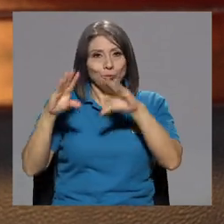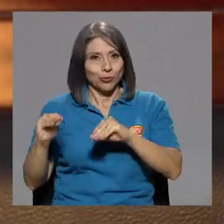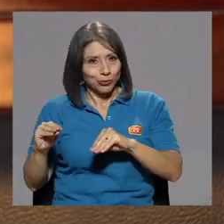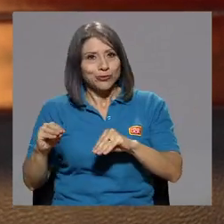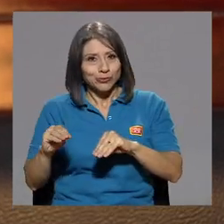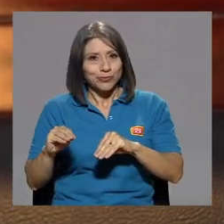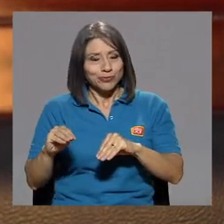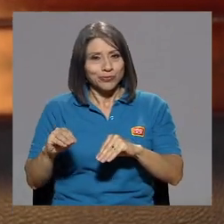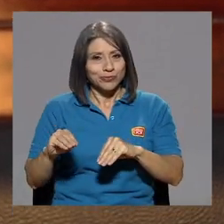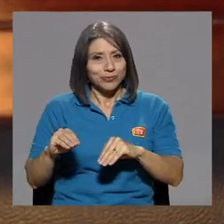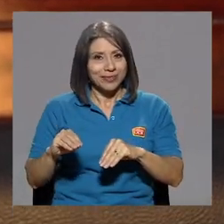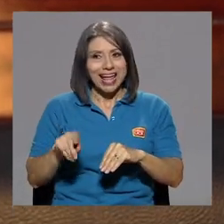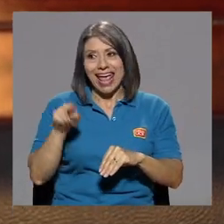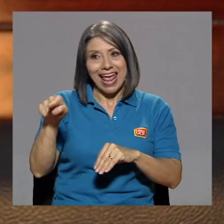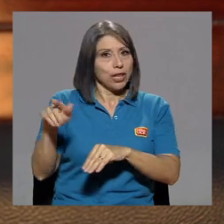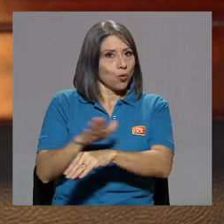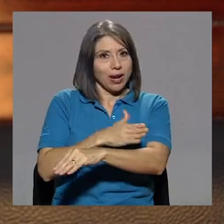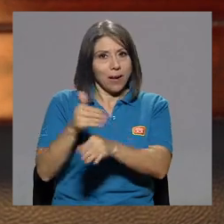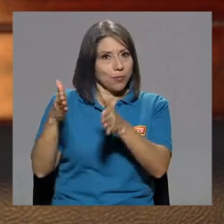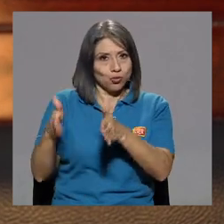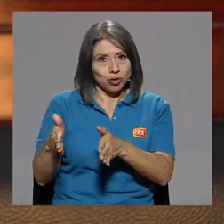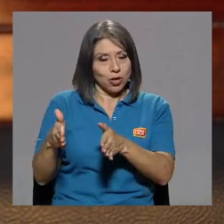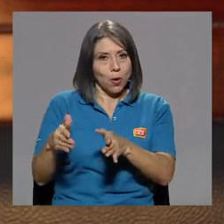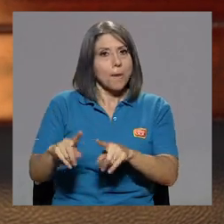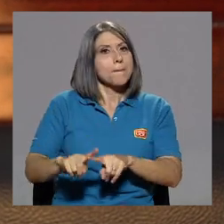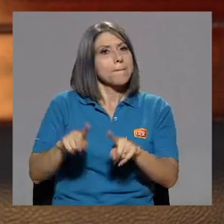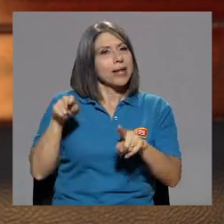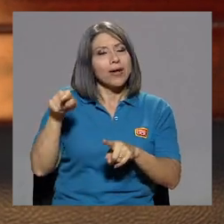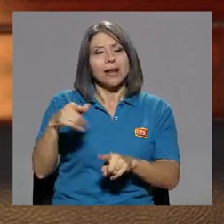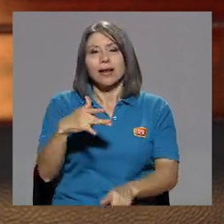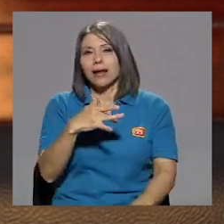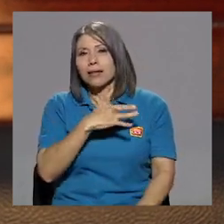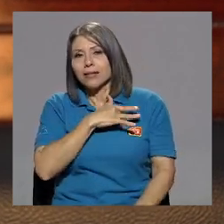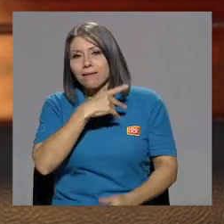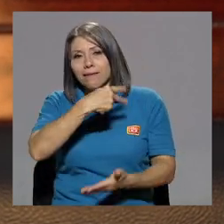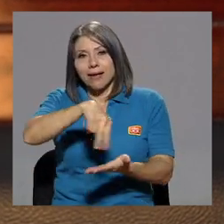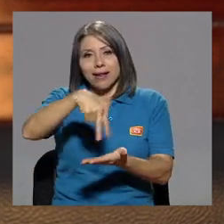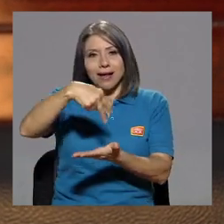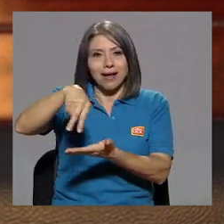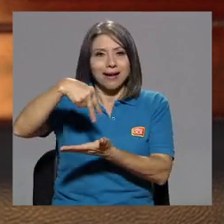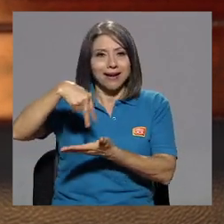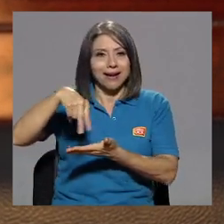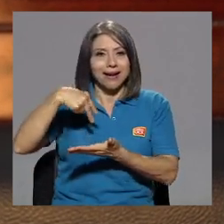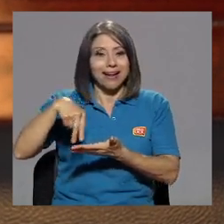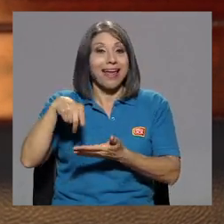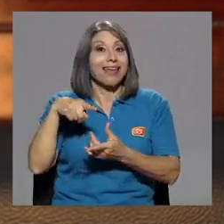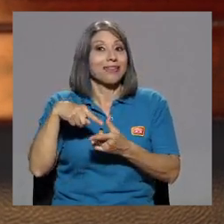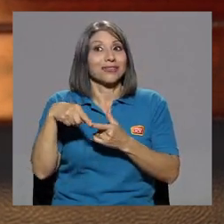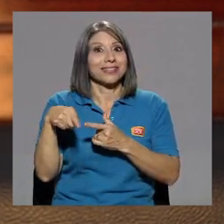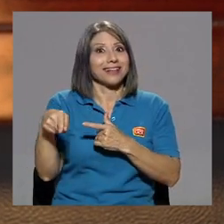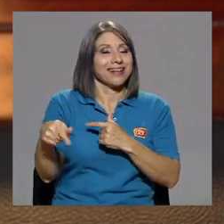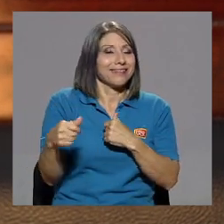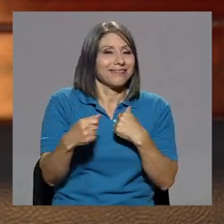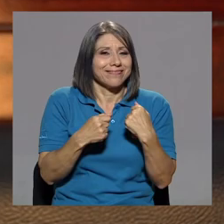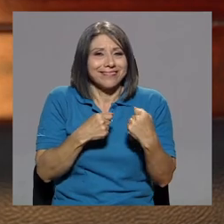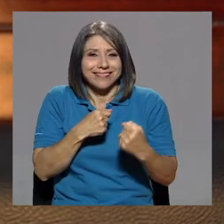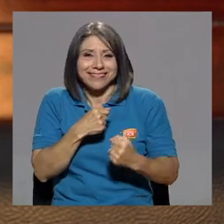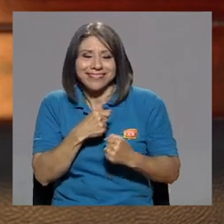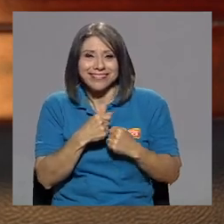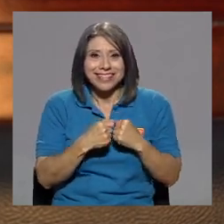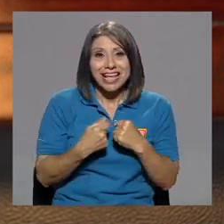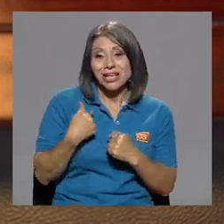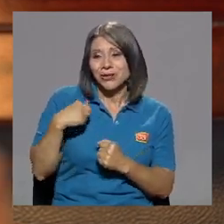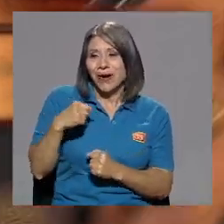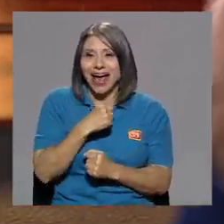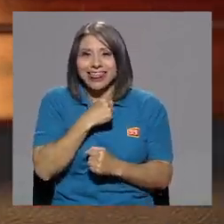O sea, él no era músico, pero a él le encantaba bailar. Entonces él se iba a bailar. Y